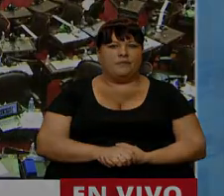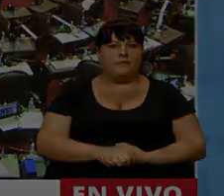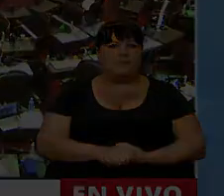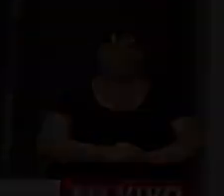Carrizo.